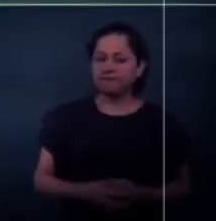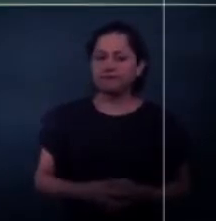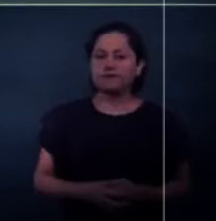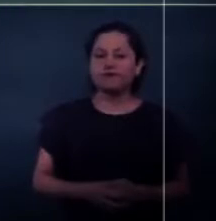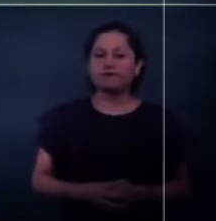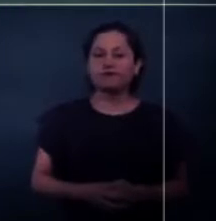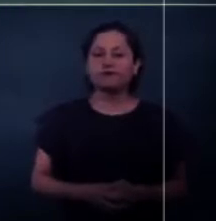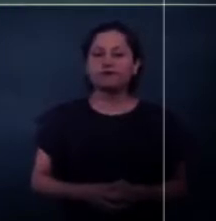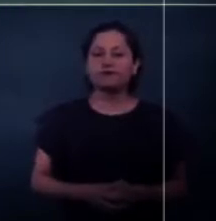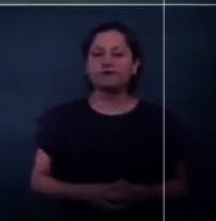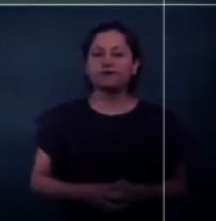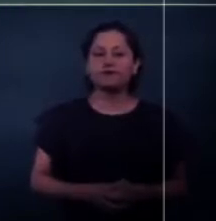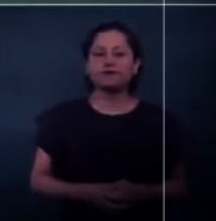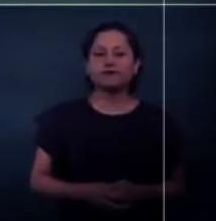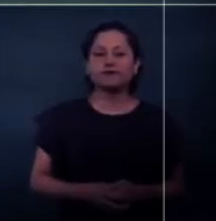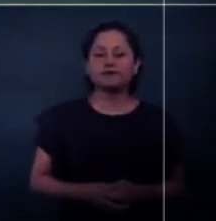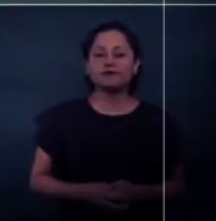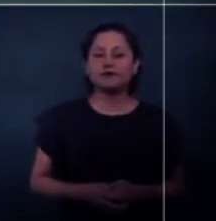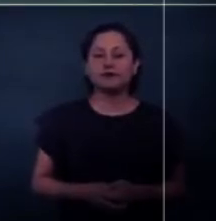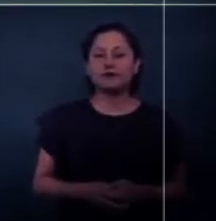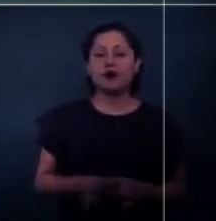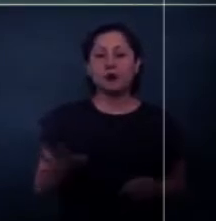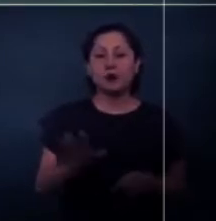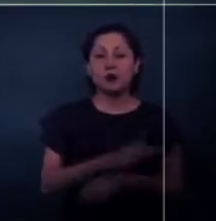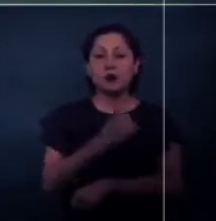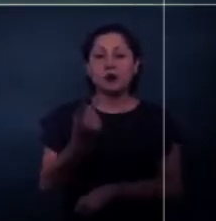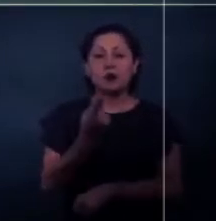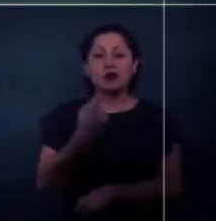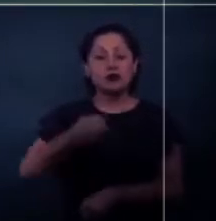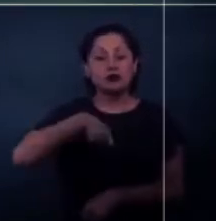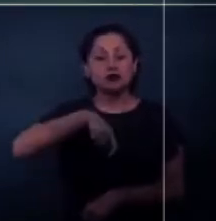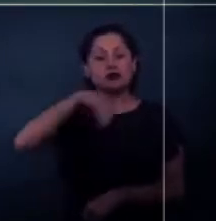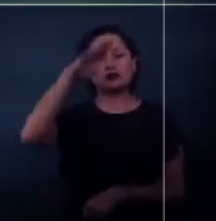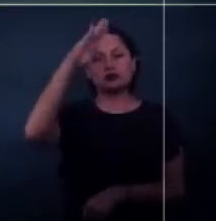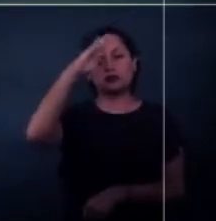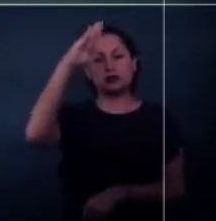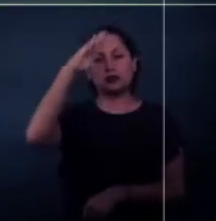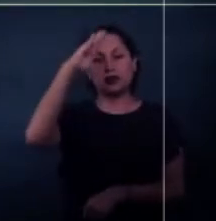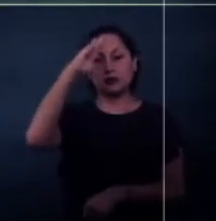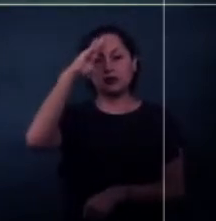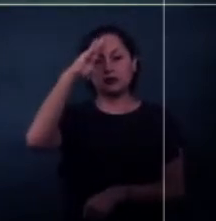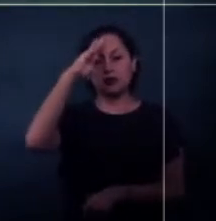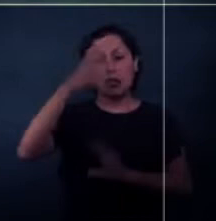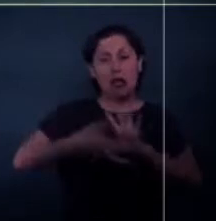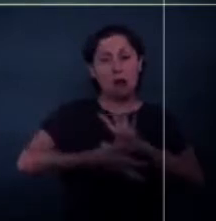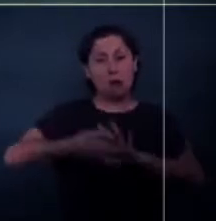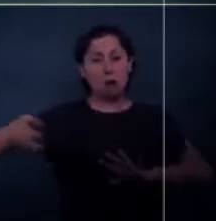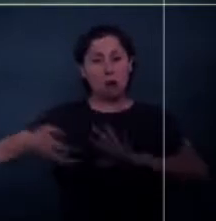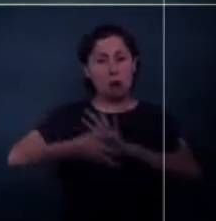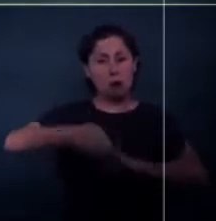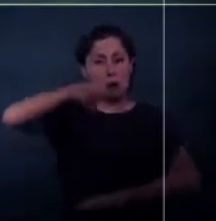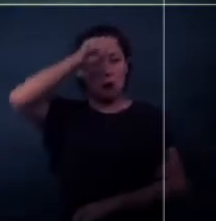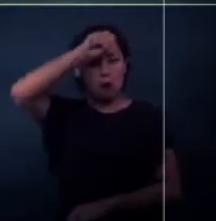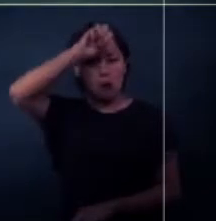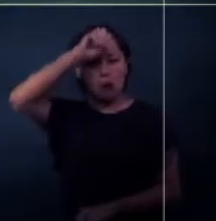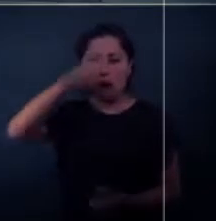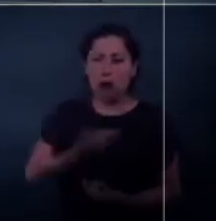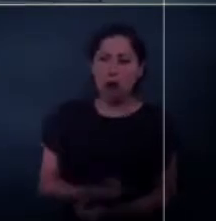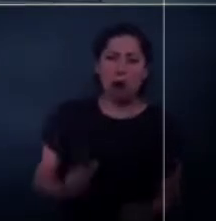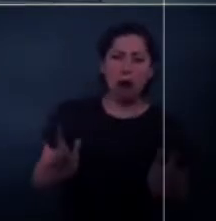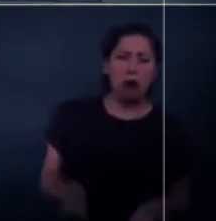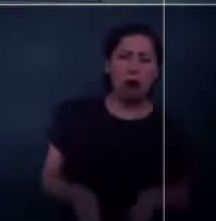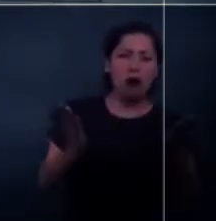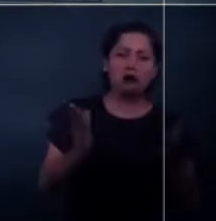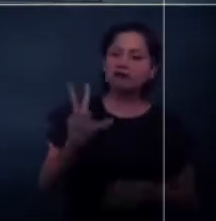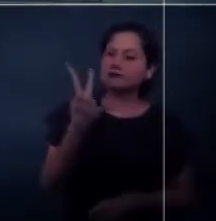menos explotación minera a cielo abierto, porque tenemos que cuidar el